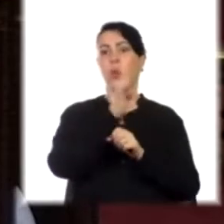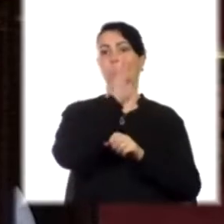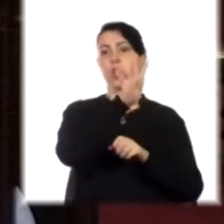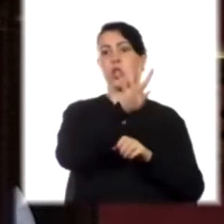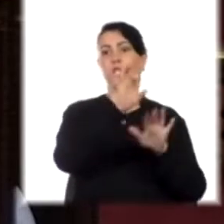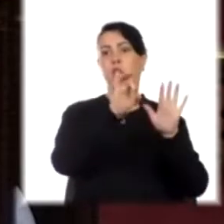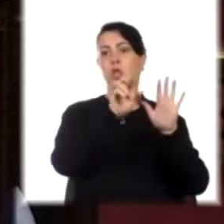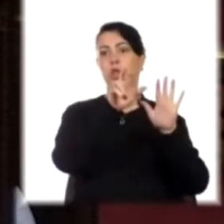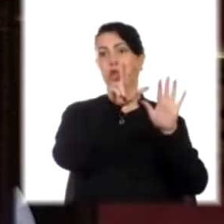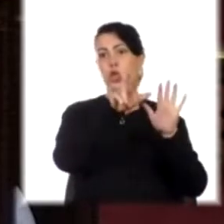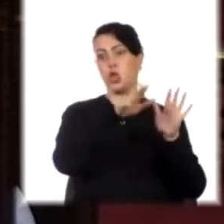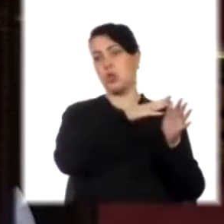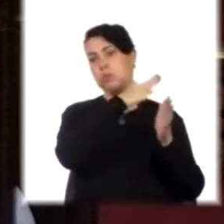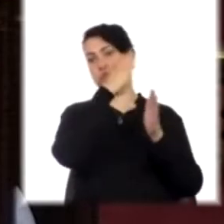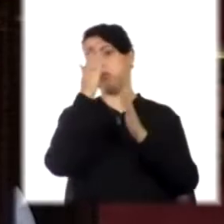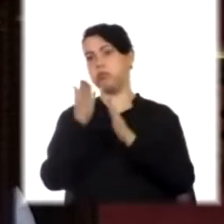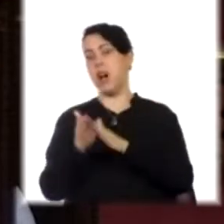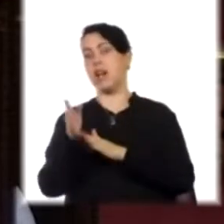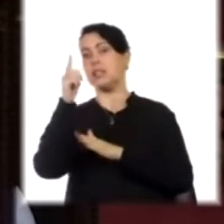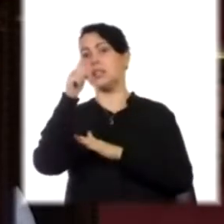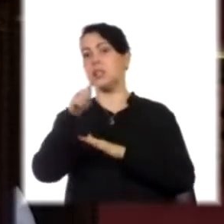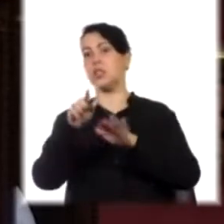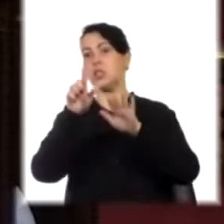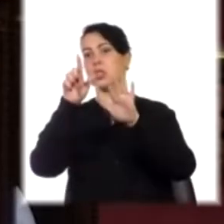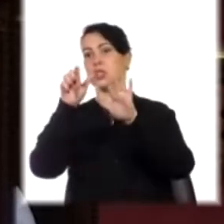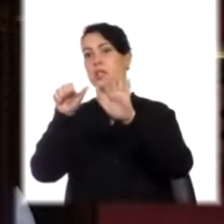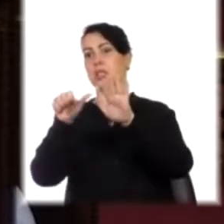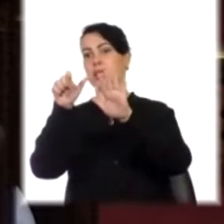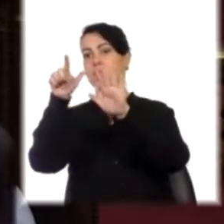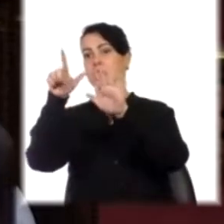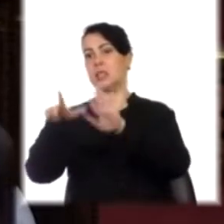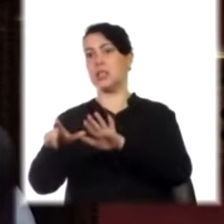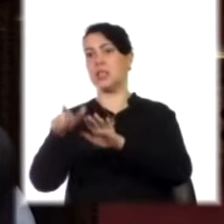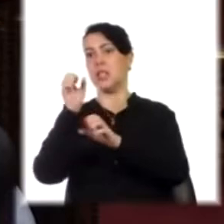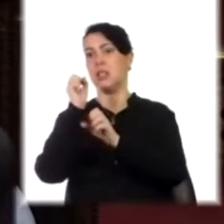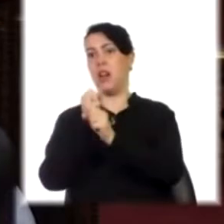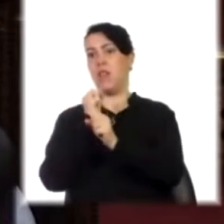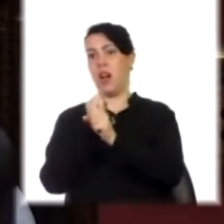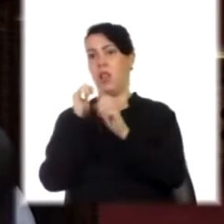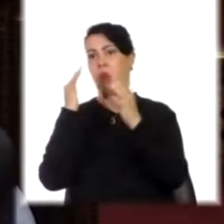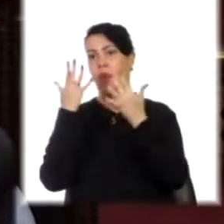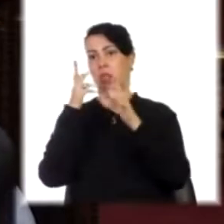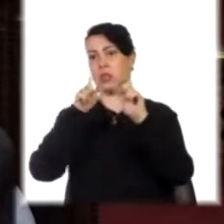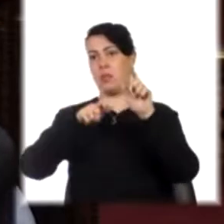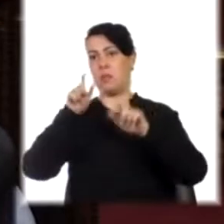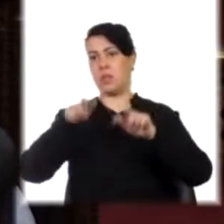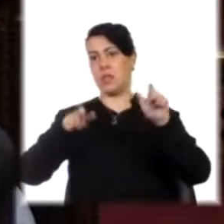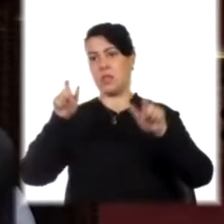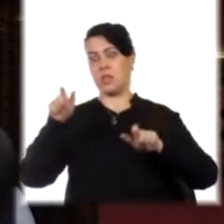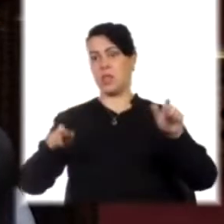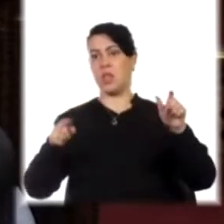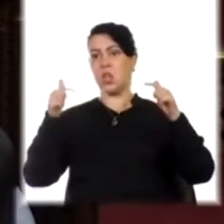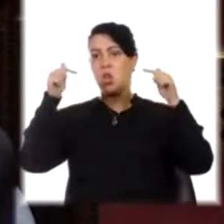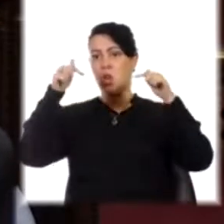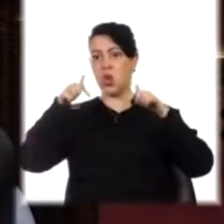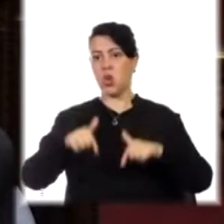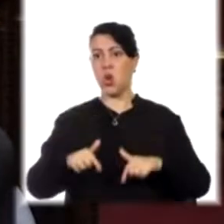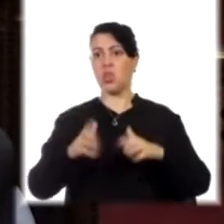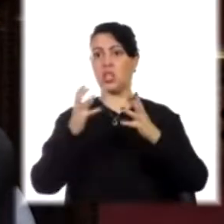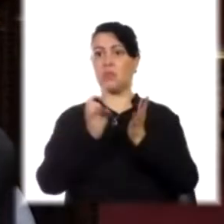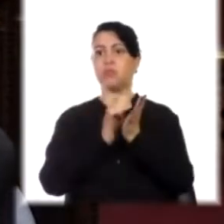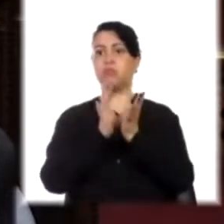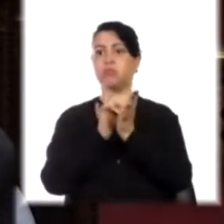trabajadores a 167 y hoy la empresa pretende desarrollar decenas de